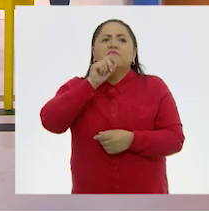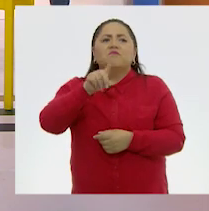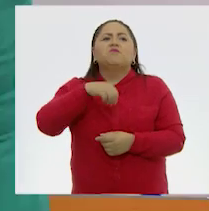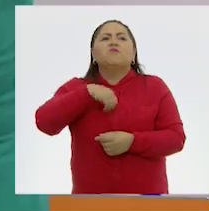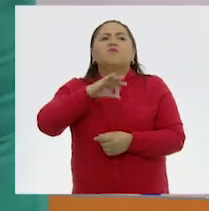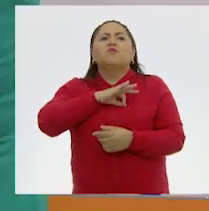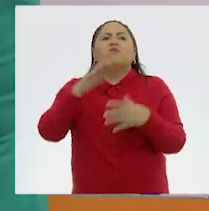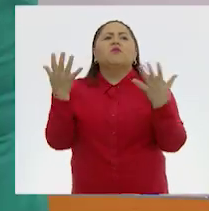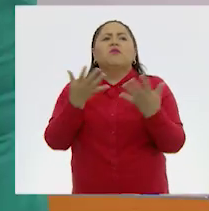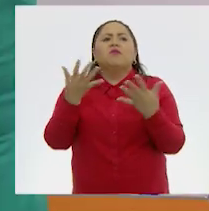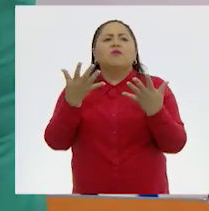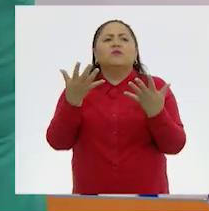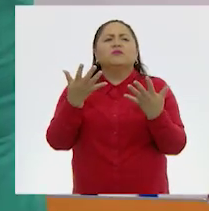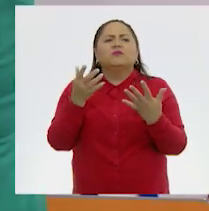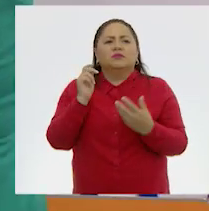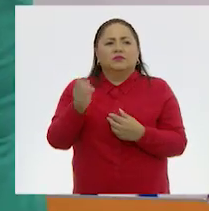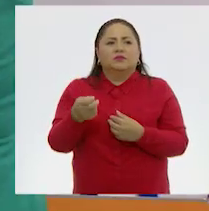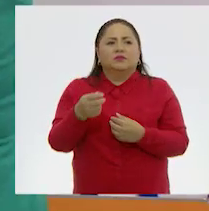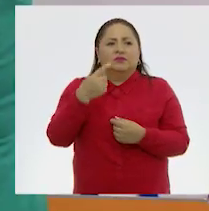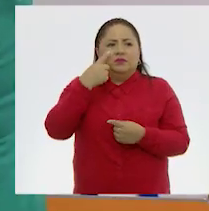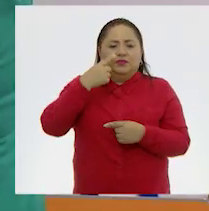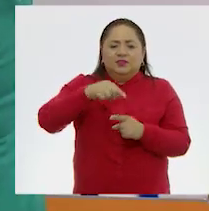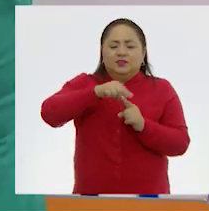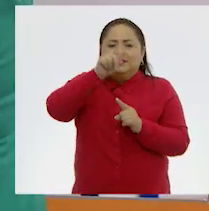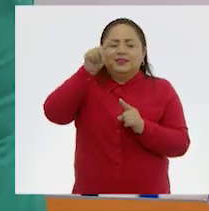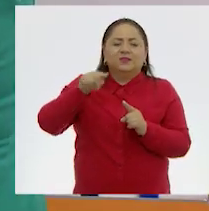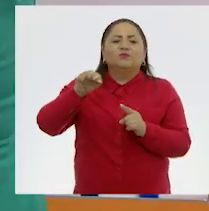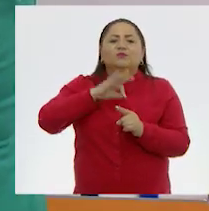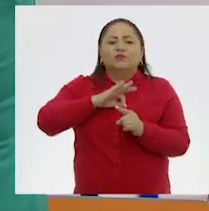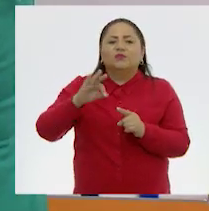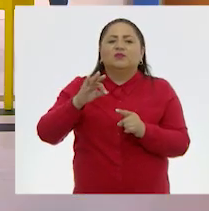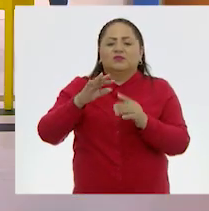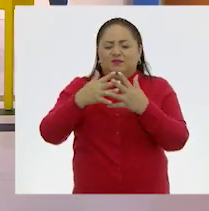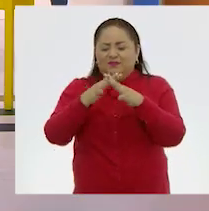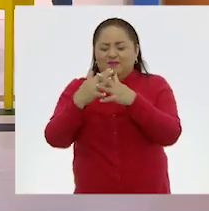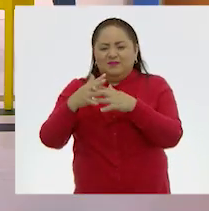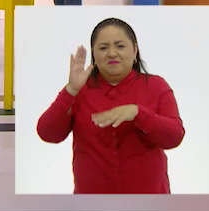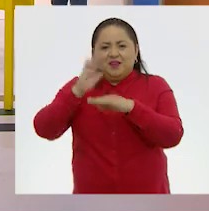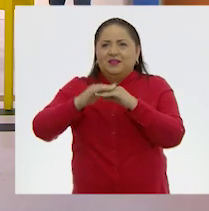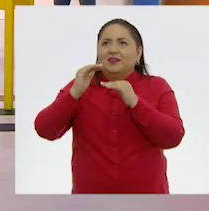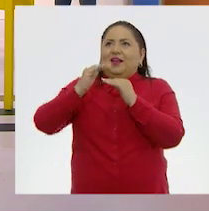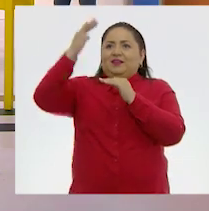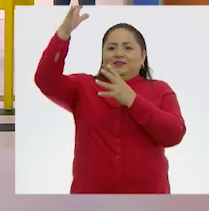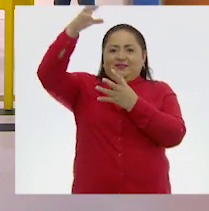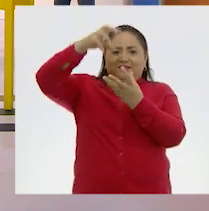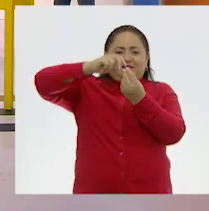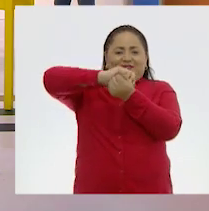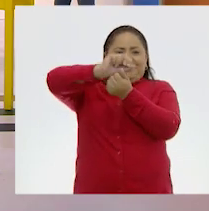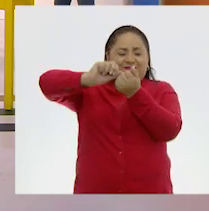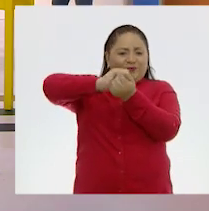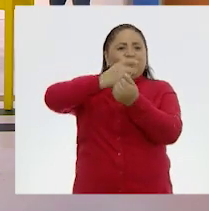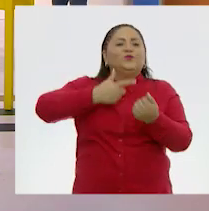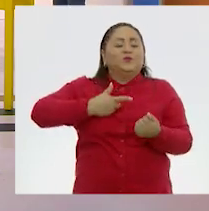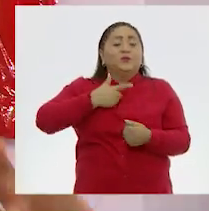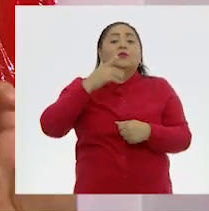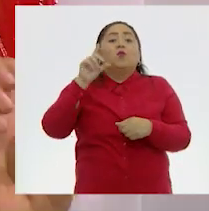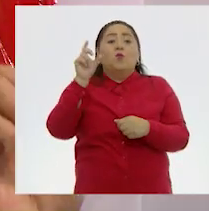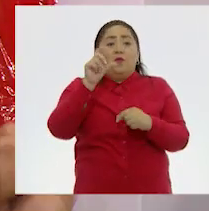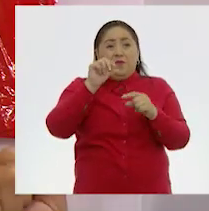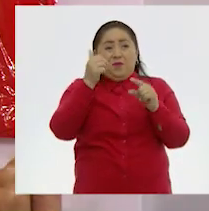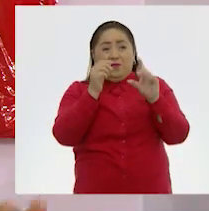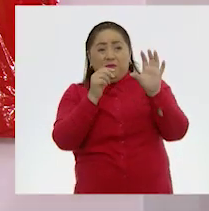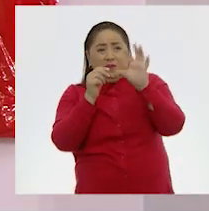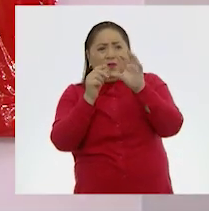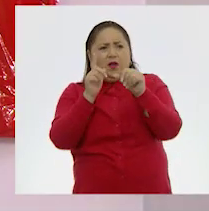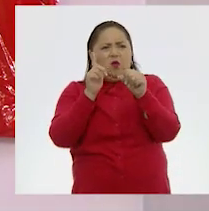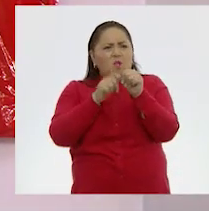hacer líneas y combinarlo más arriba. Y justo pasa eso. En una parte